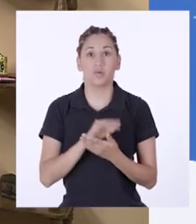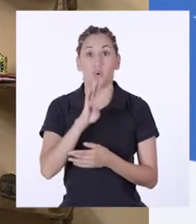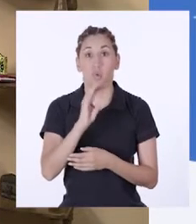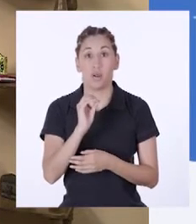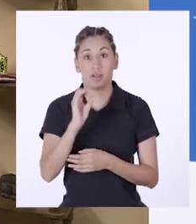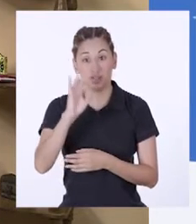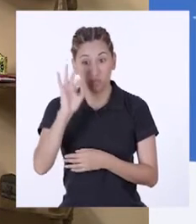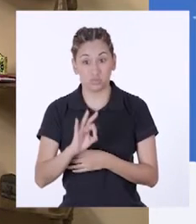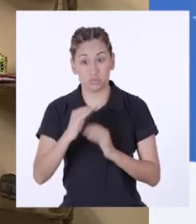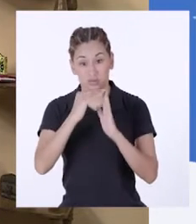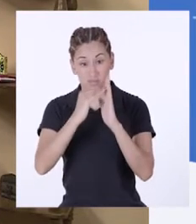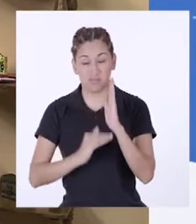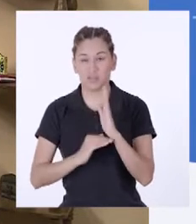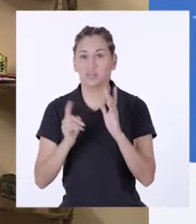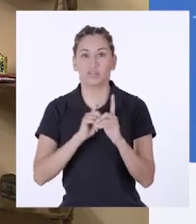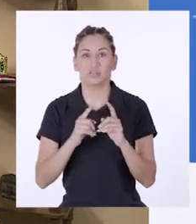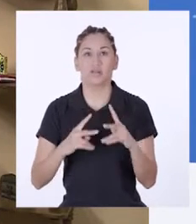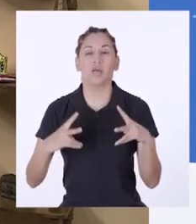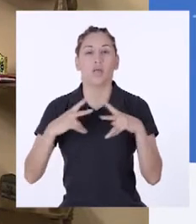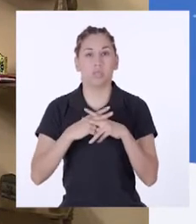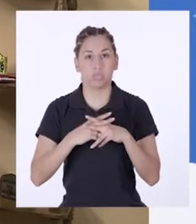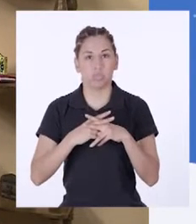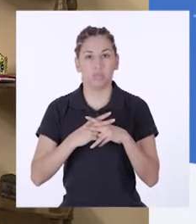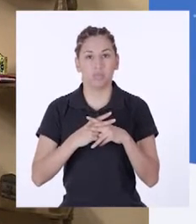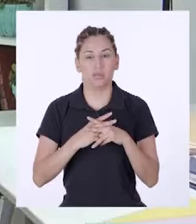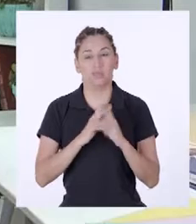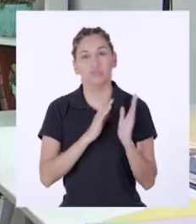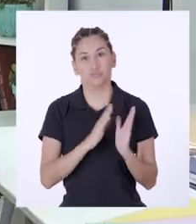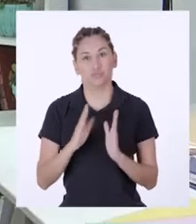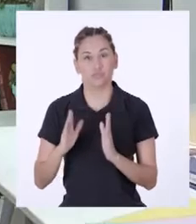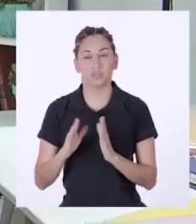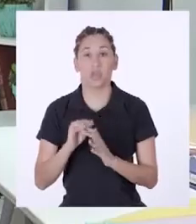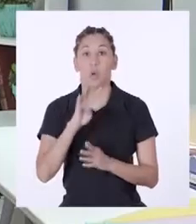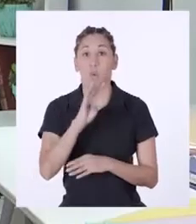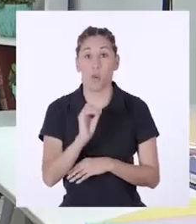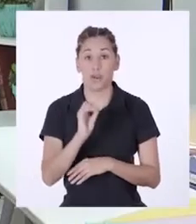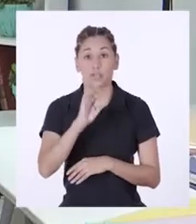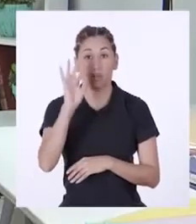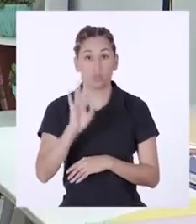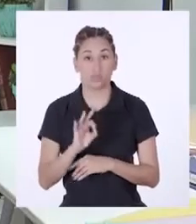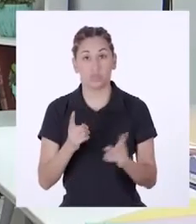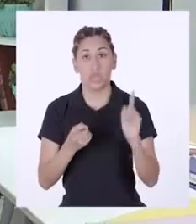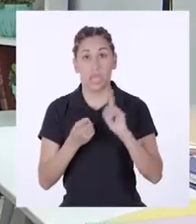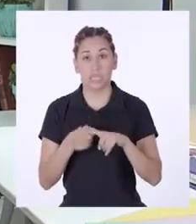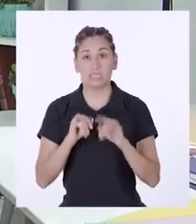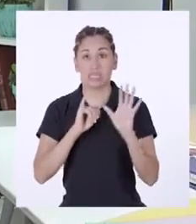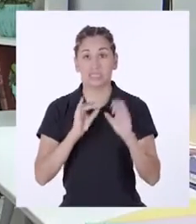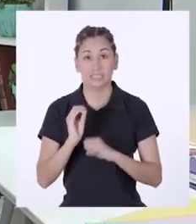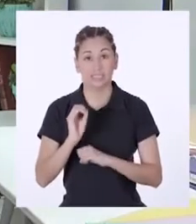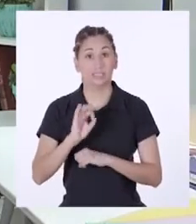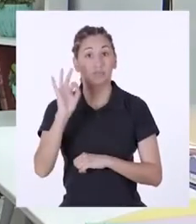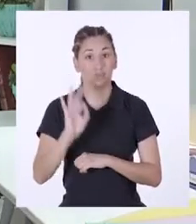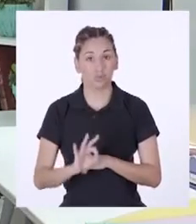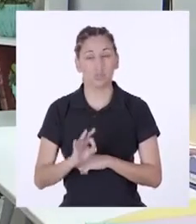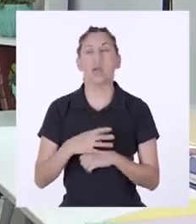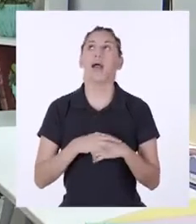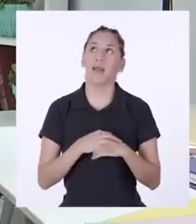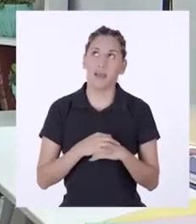40% de humedad se detiene el proceso de compostaje. ¿40% a 60%?